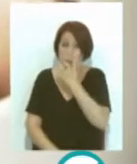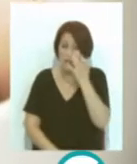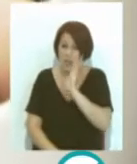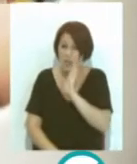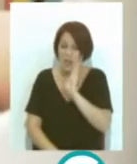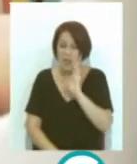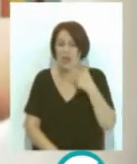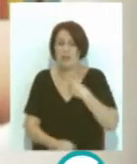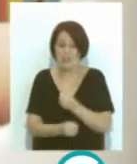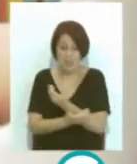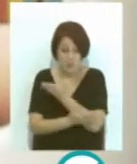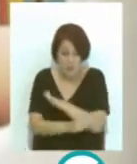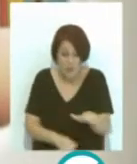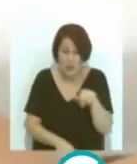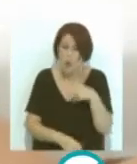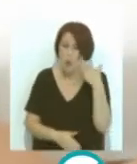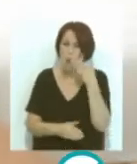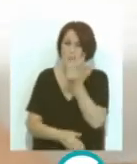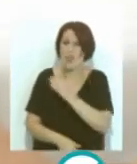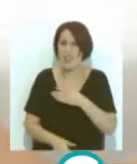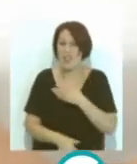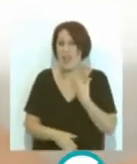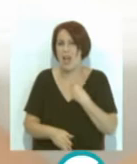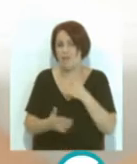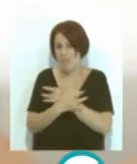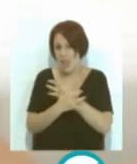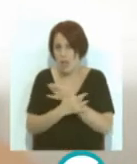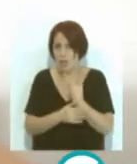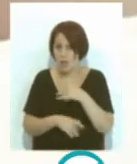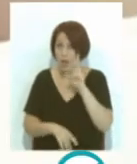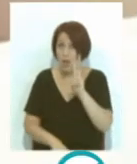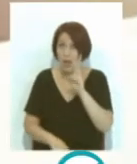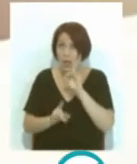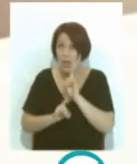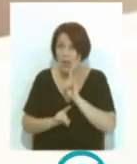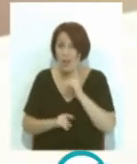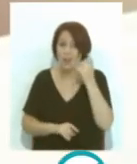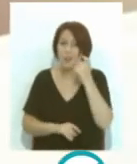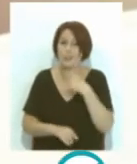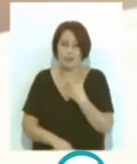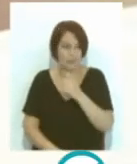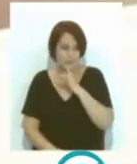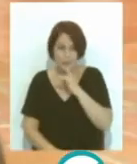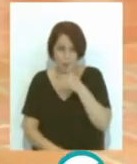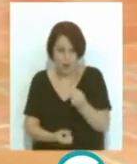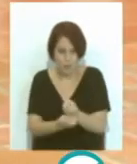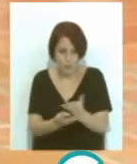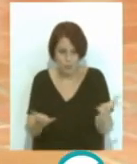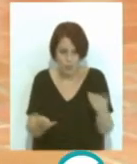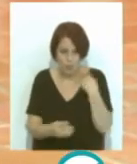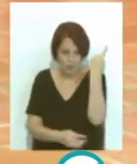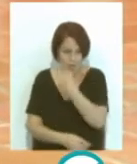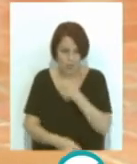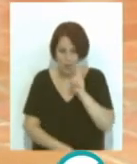ha deleitado a los pequeños de la guardería Virgen de la Palma y el alumnado mostraba su satisfacción al ver las caras de su público durante la